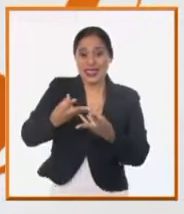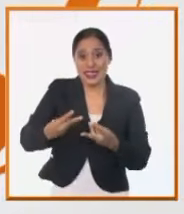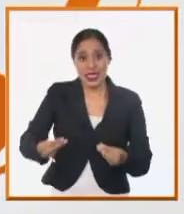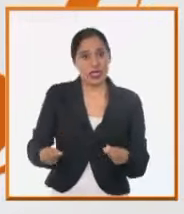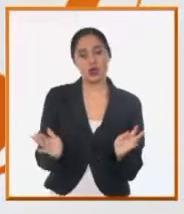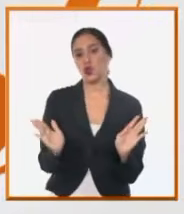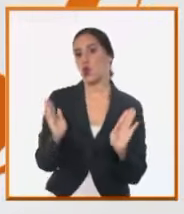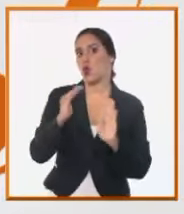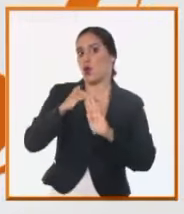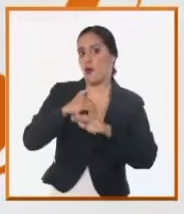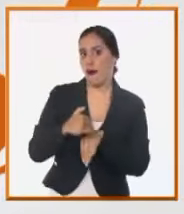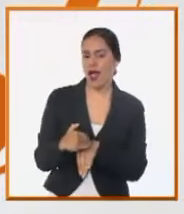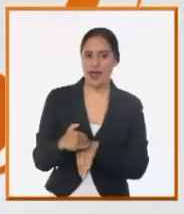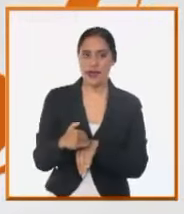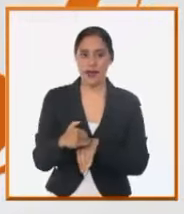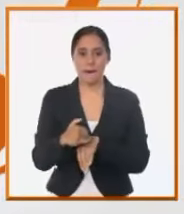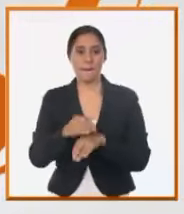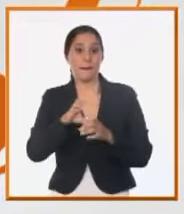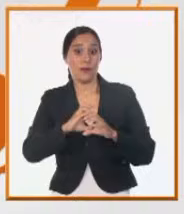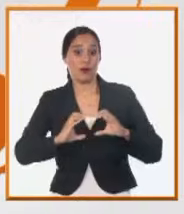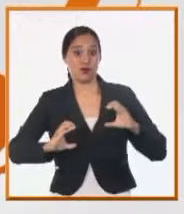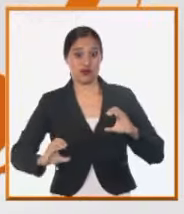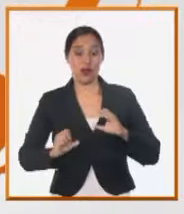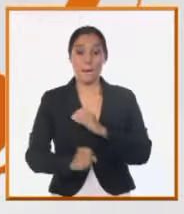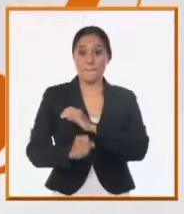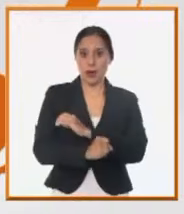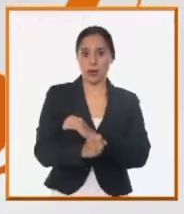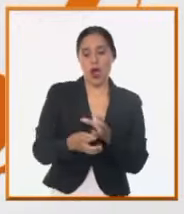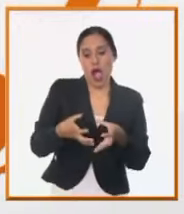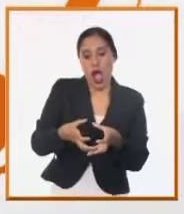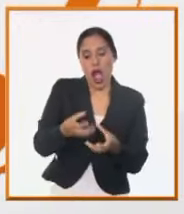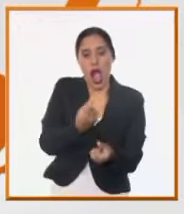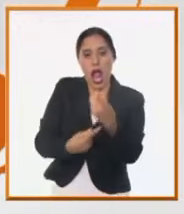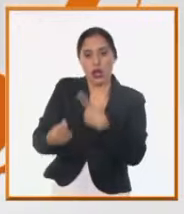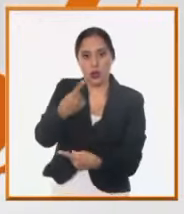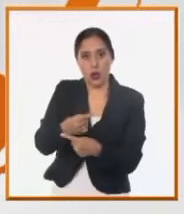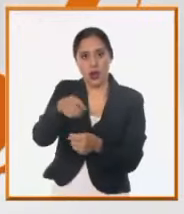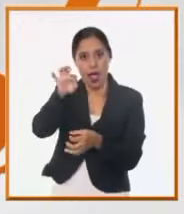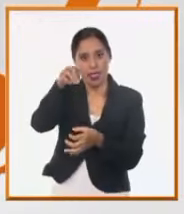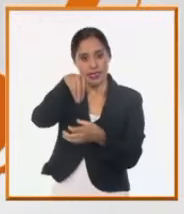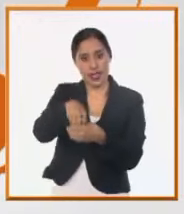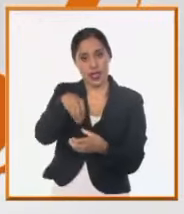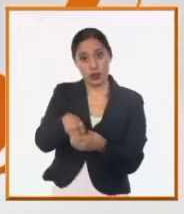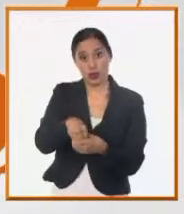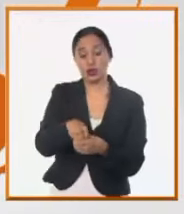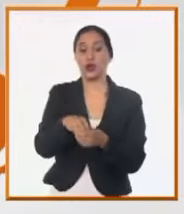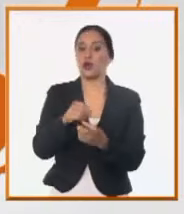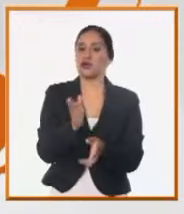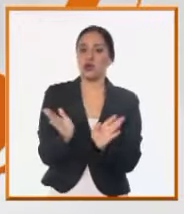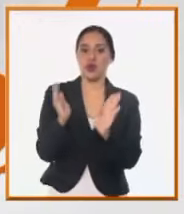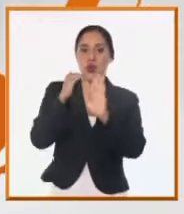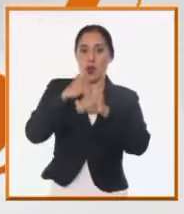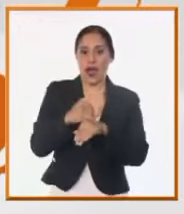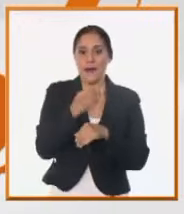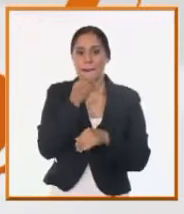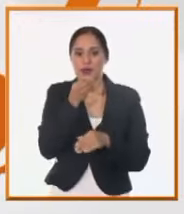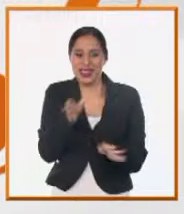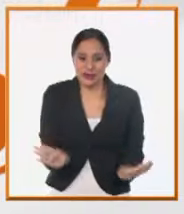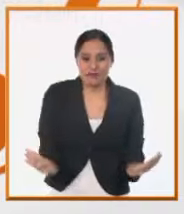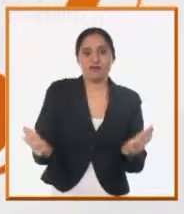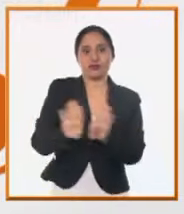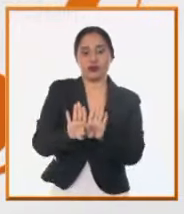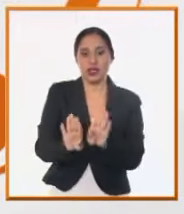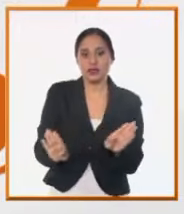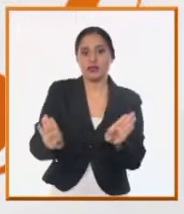tiene flotante, tiene la válvula de entrada que pueda cerrar el